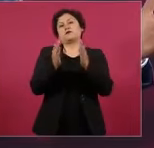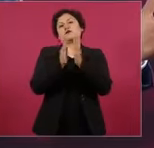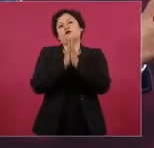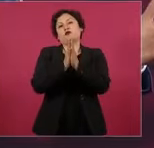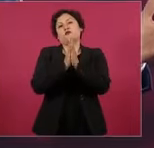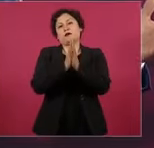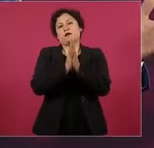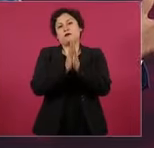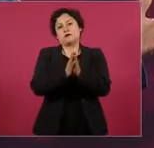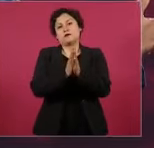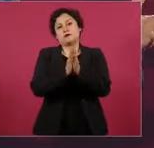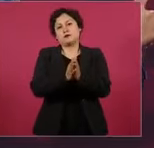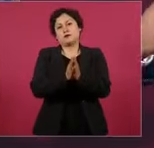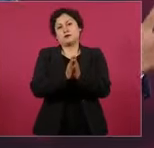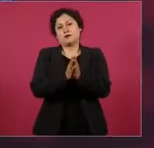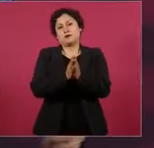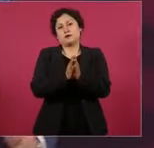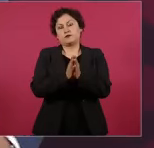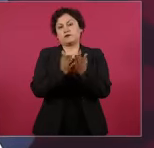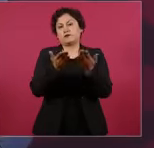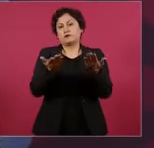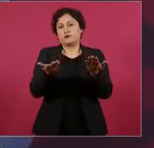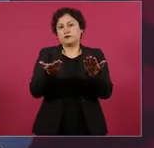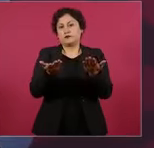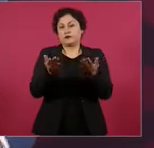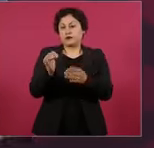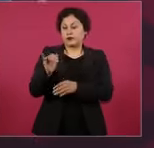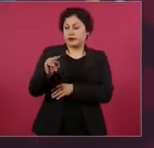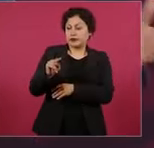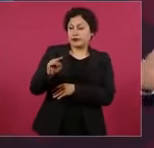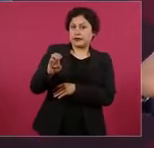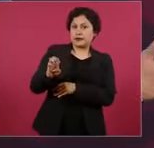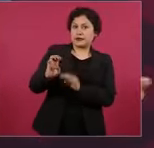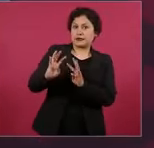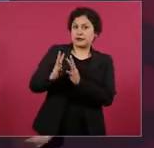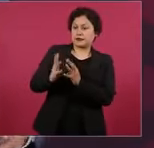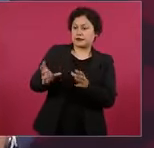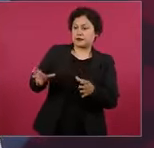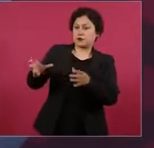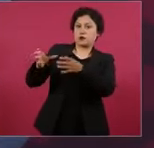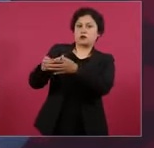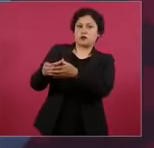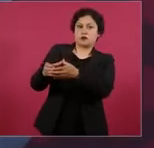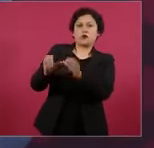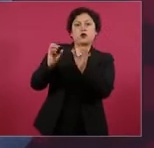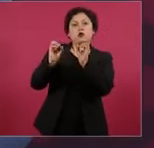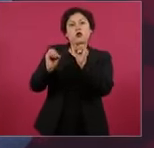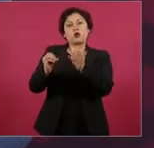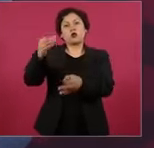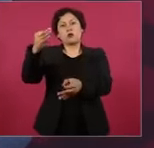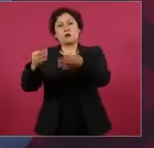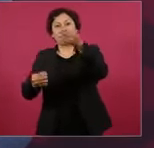del INE ni a los magistrados del tribunal,